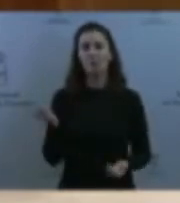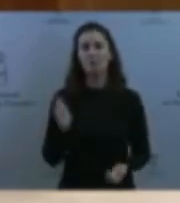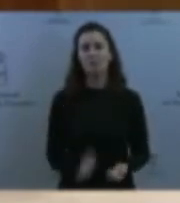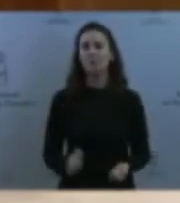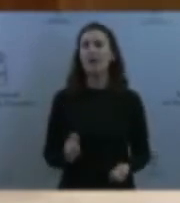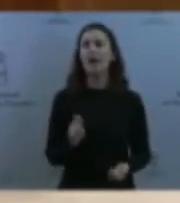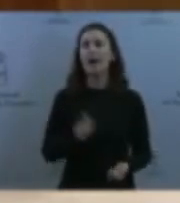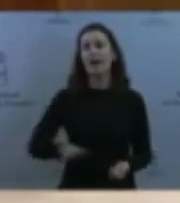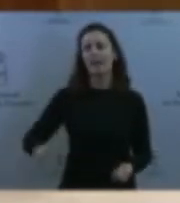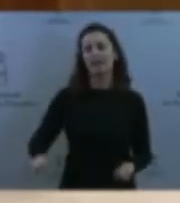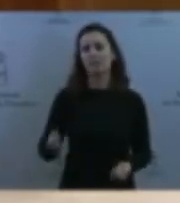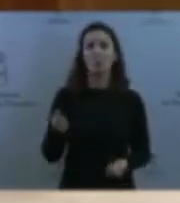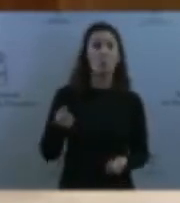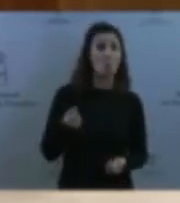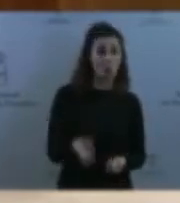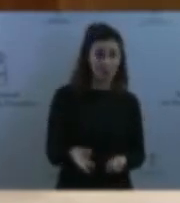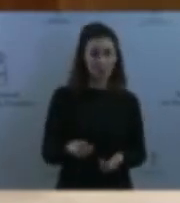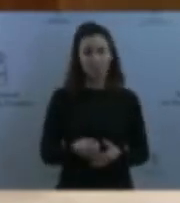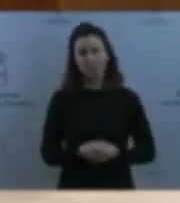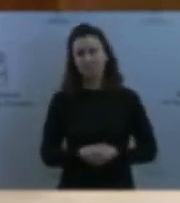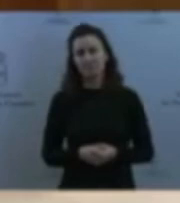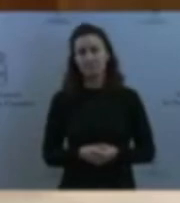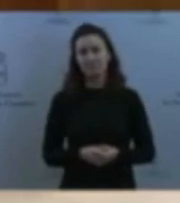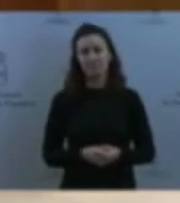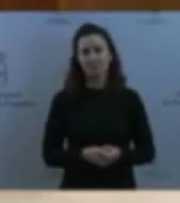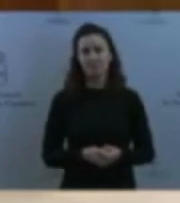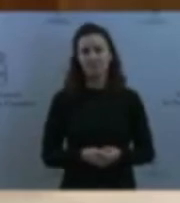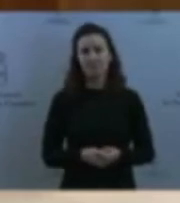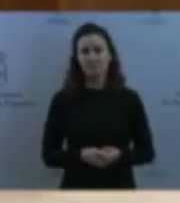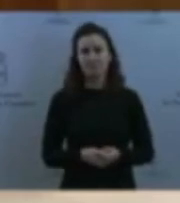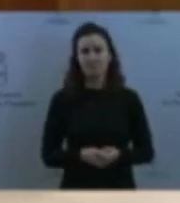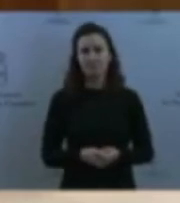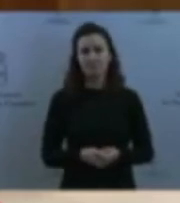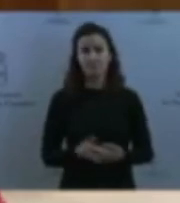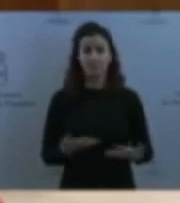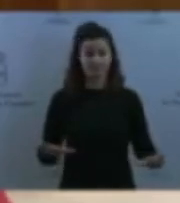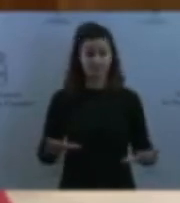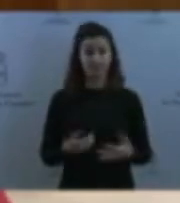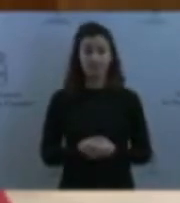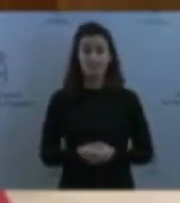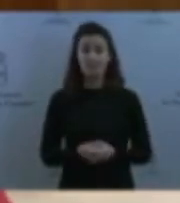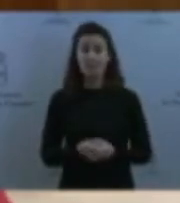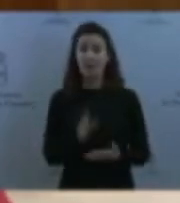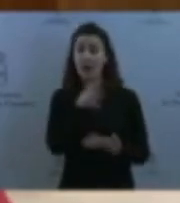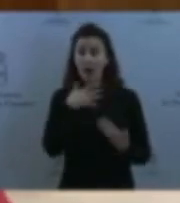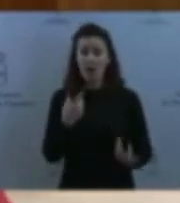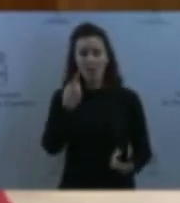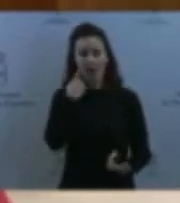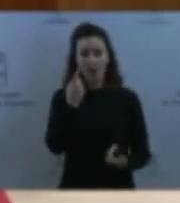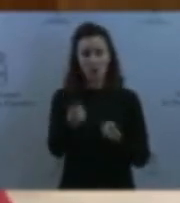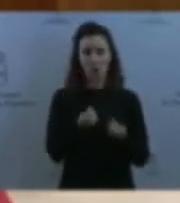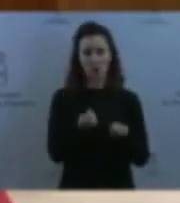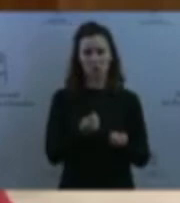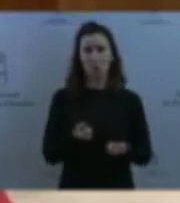vamos, que están y se están vigilando esos ratios en los centros.